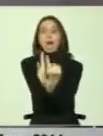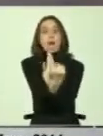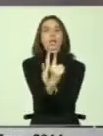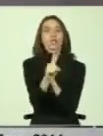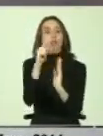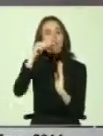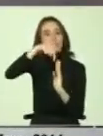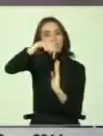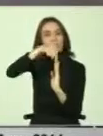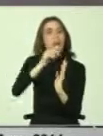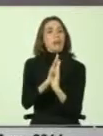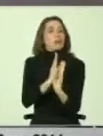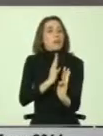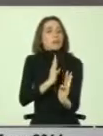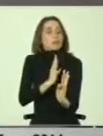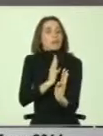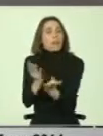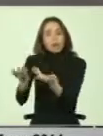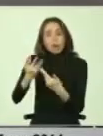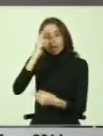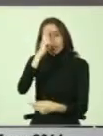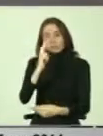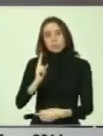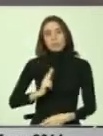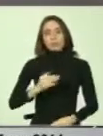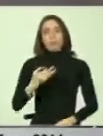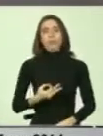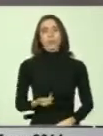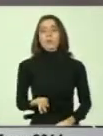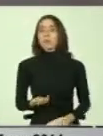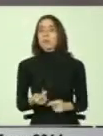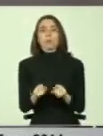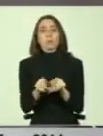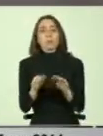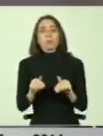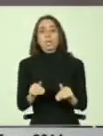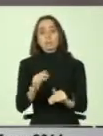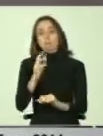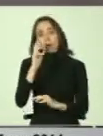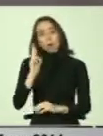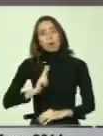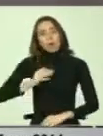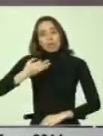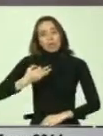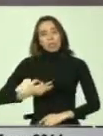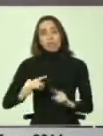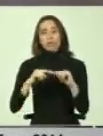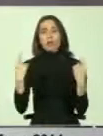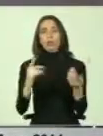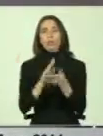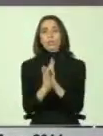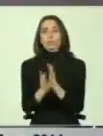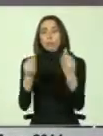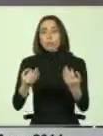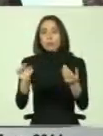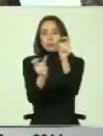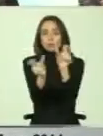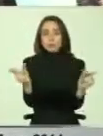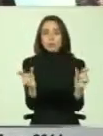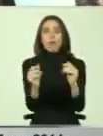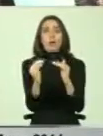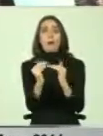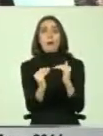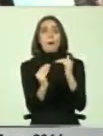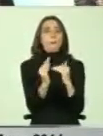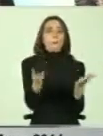en la fila. Se trata con respeto, con dignidad, con la misma dignidad que todos nos merecemos ser tratados. No es más, no es